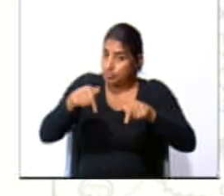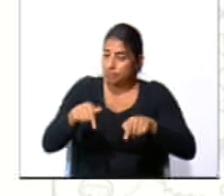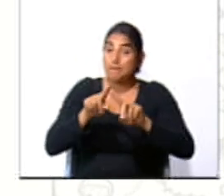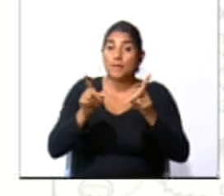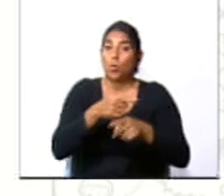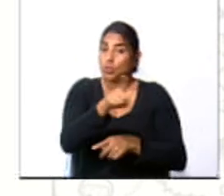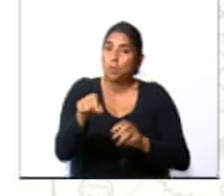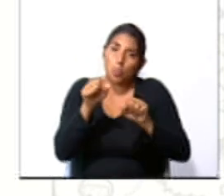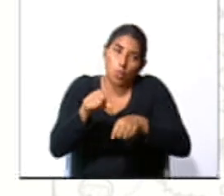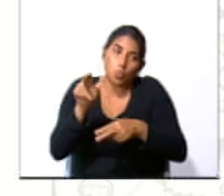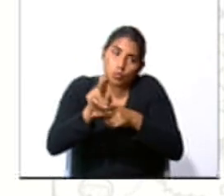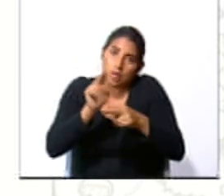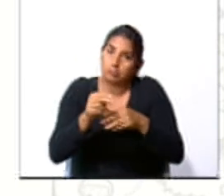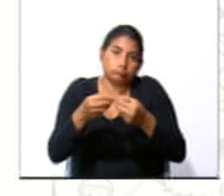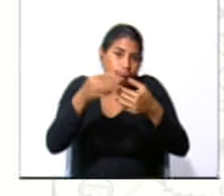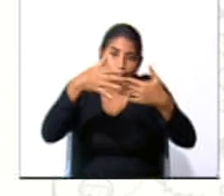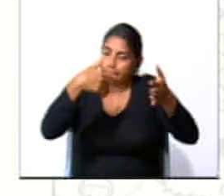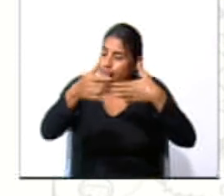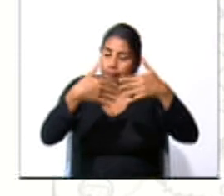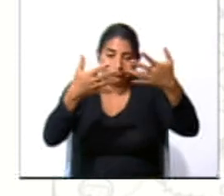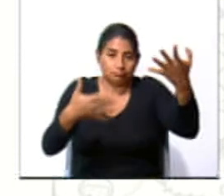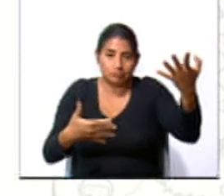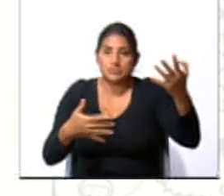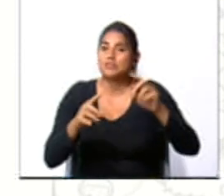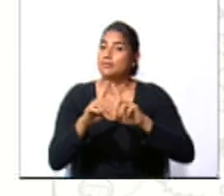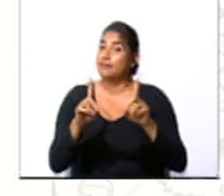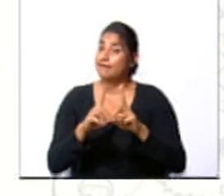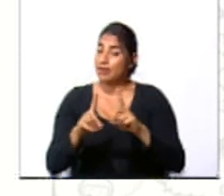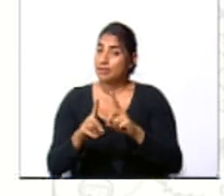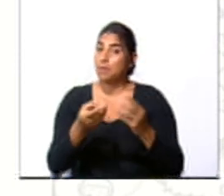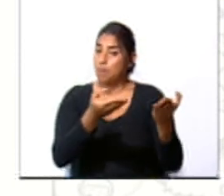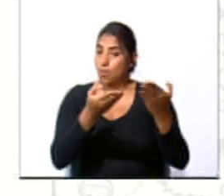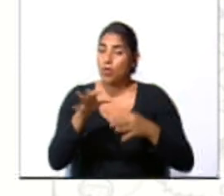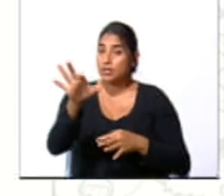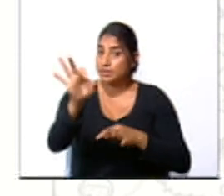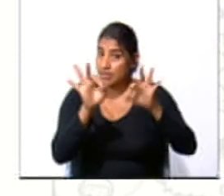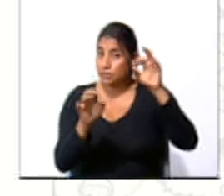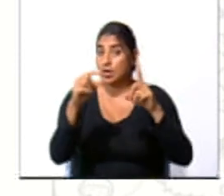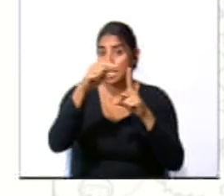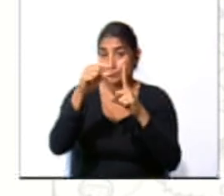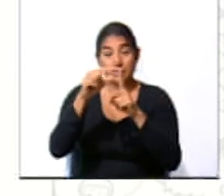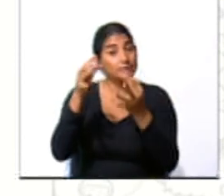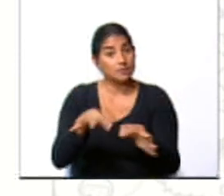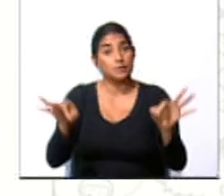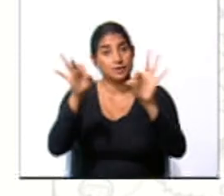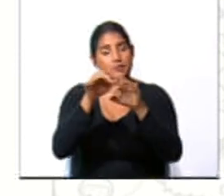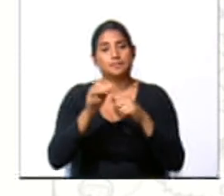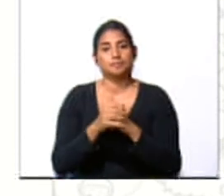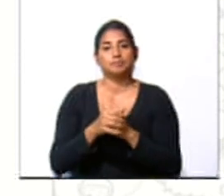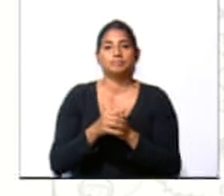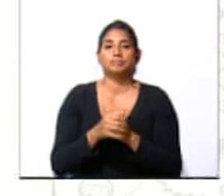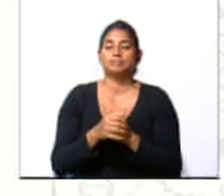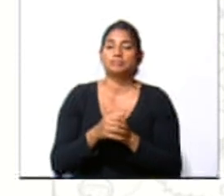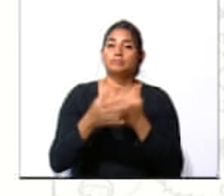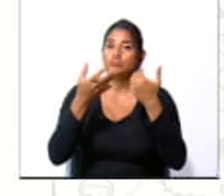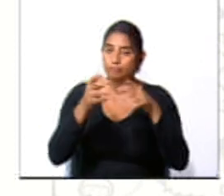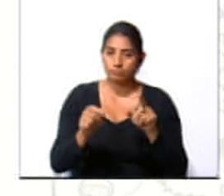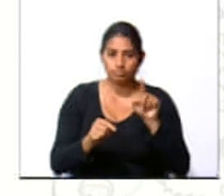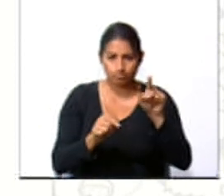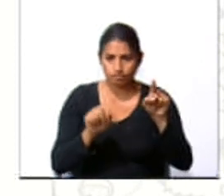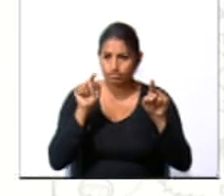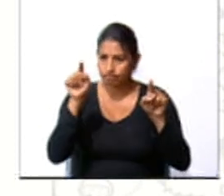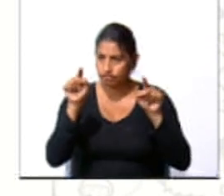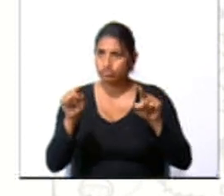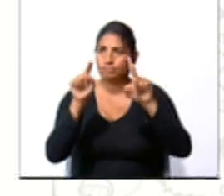pero pueden surgir varias estrategias para poder seleccionar las palabras importantes. Una vez que tenemos este